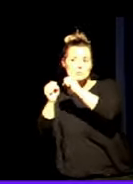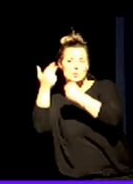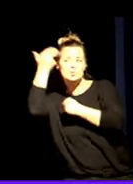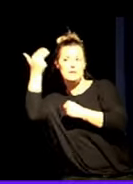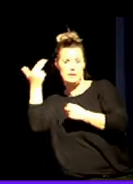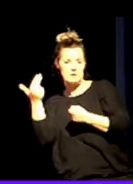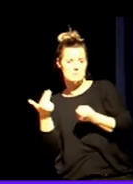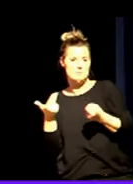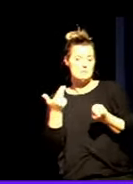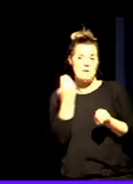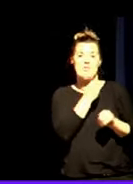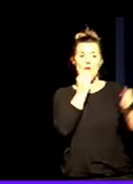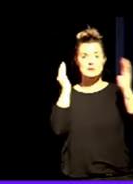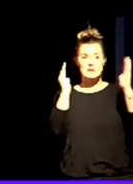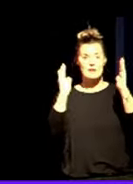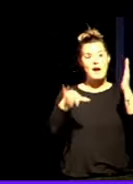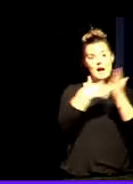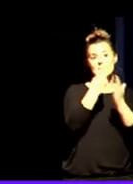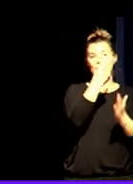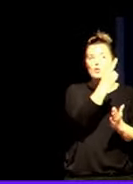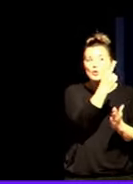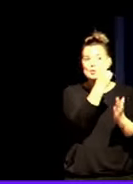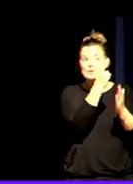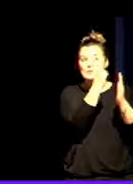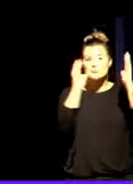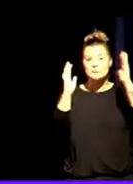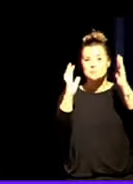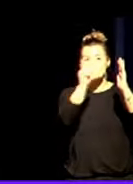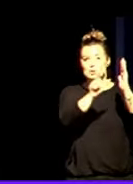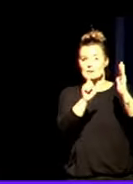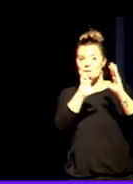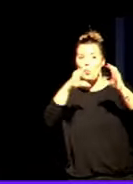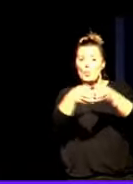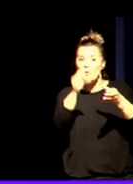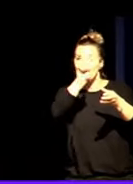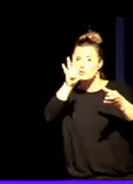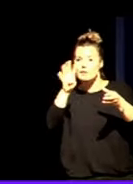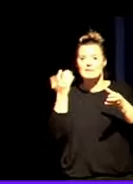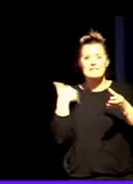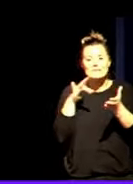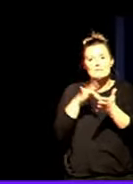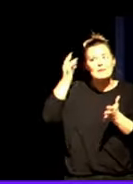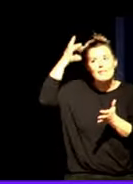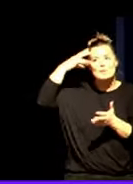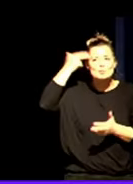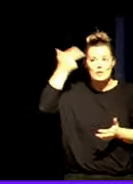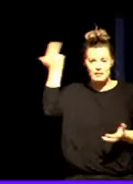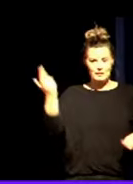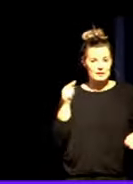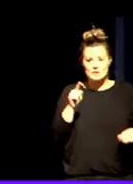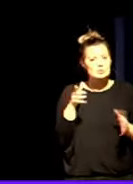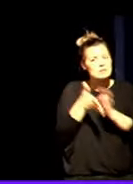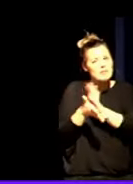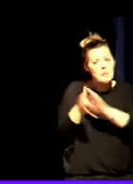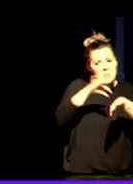En la adolescencia, hasta dos de cada tres adolescentes pueden llegar a tener ideas suicidas. Y eso no tiene por qué ser patológico. Esas ideas